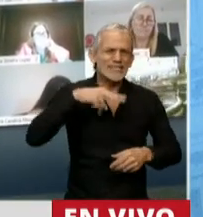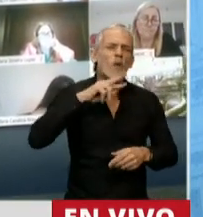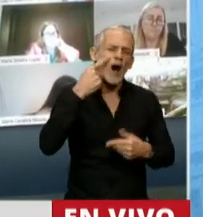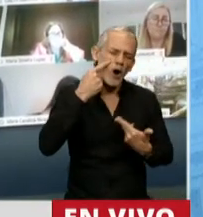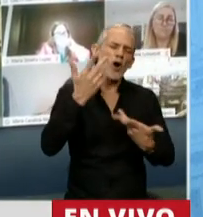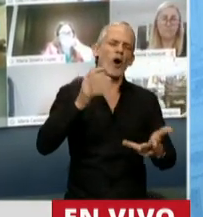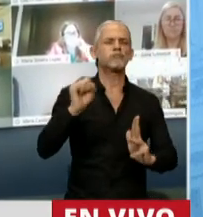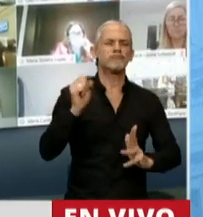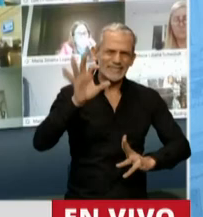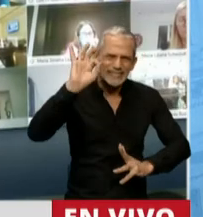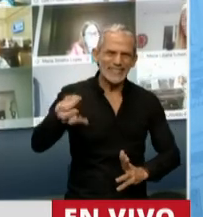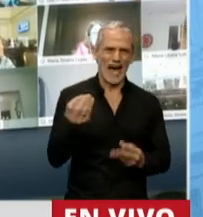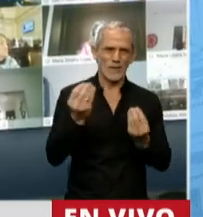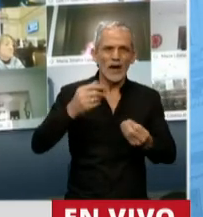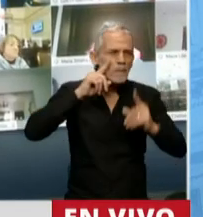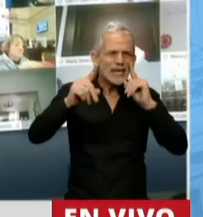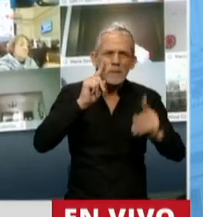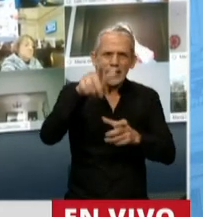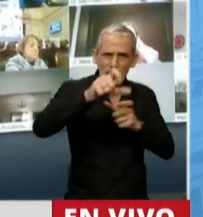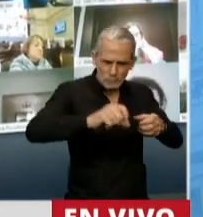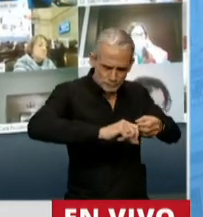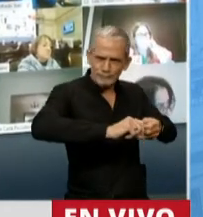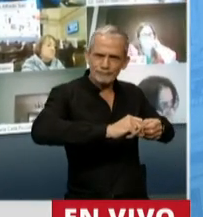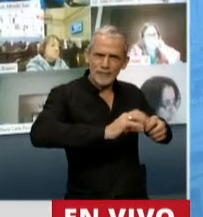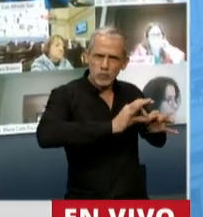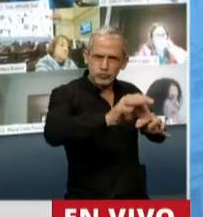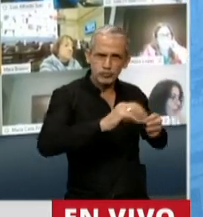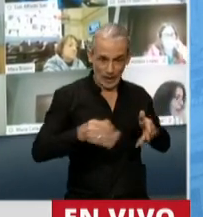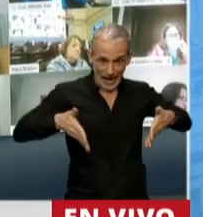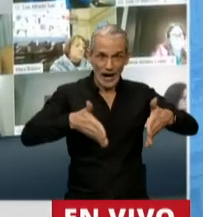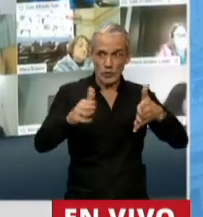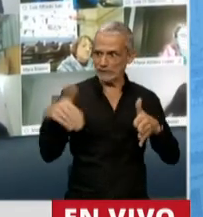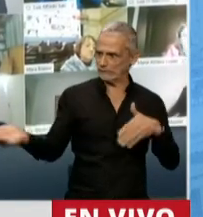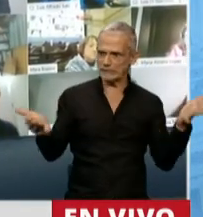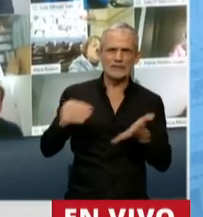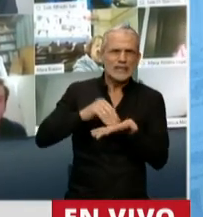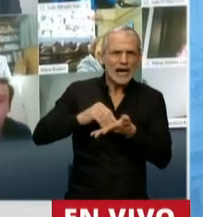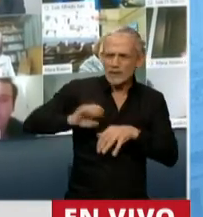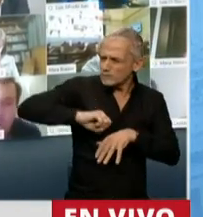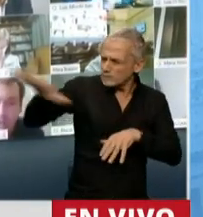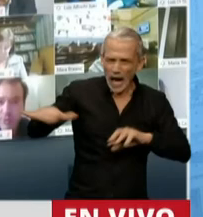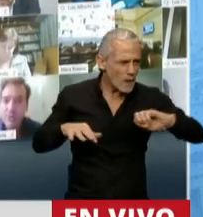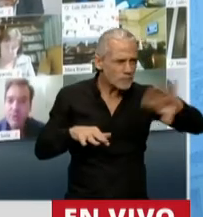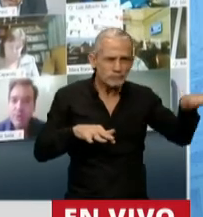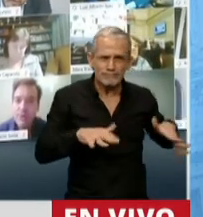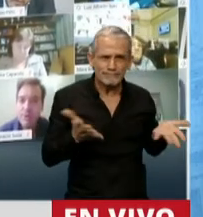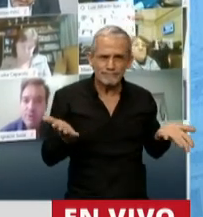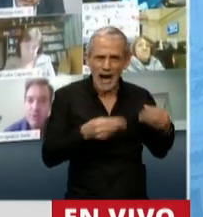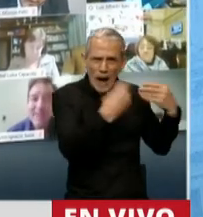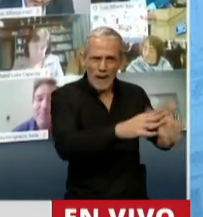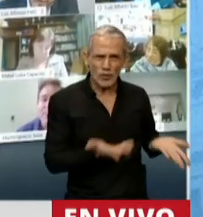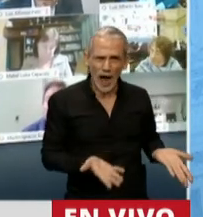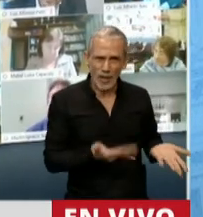perfectamente de que hablamos que miles de hectáreas a los costados de la ruta con infraestructuras importantes se encuentran